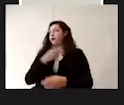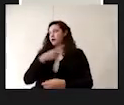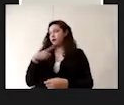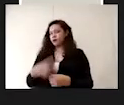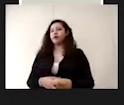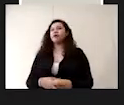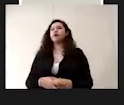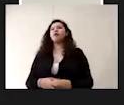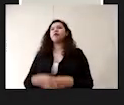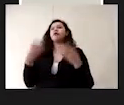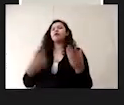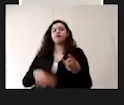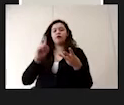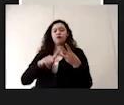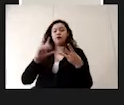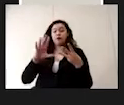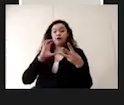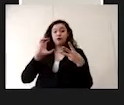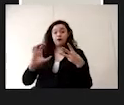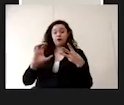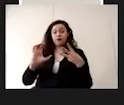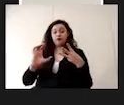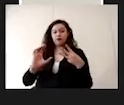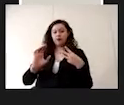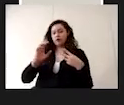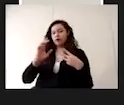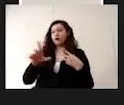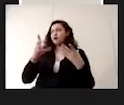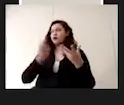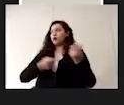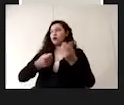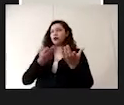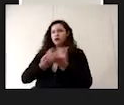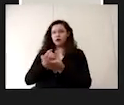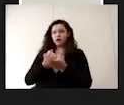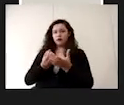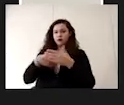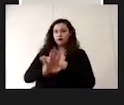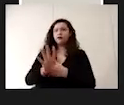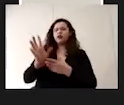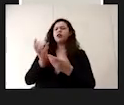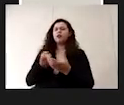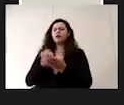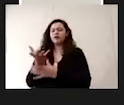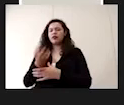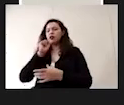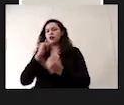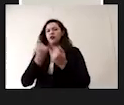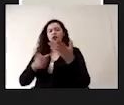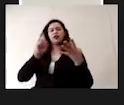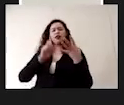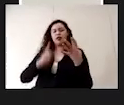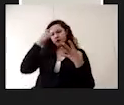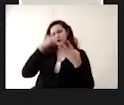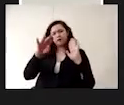La fase C, el control de ingreso y de egreso. Y la fase D, que es referente a las medidas